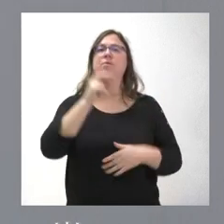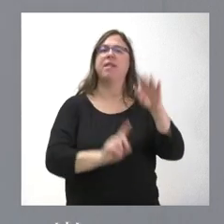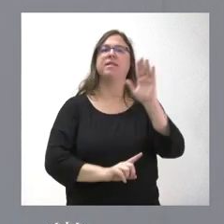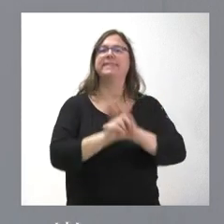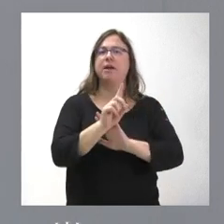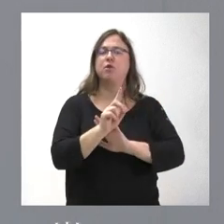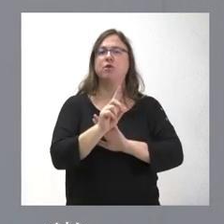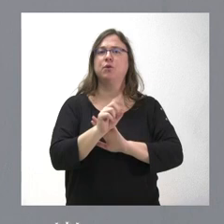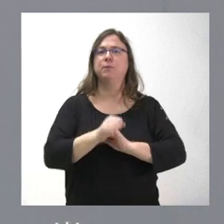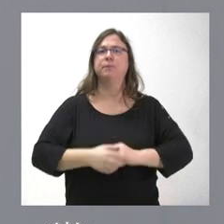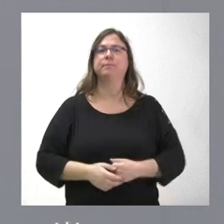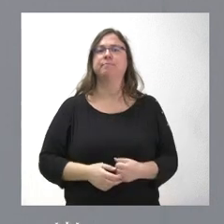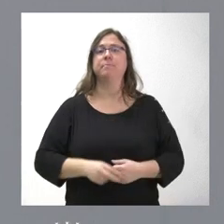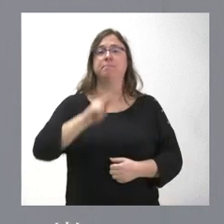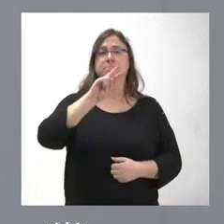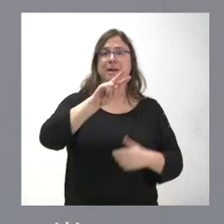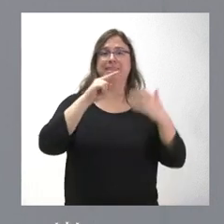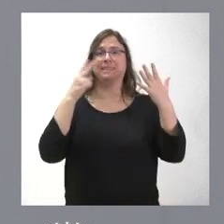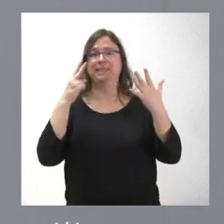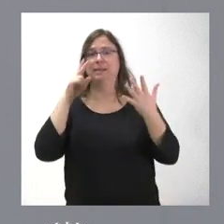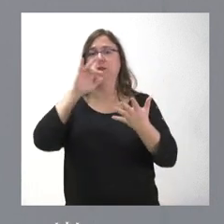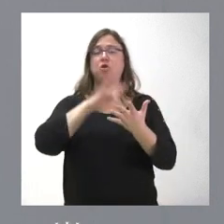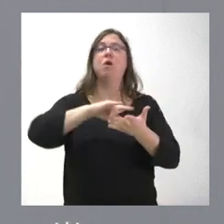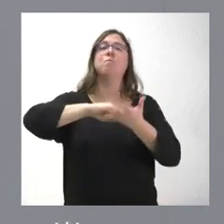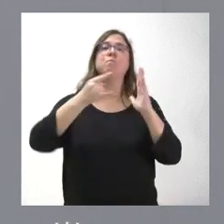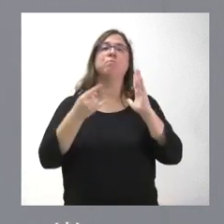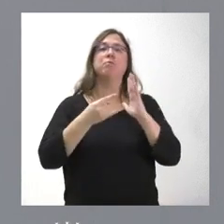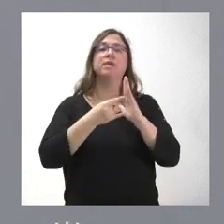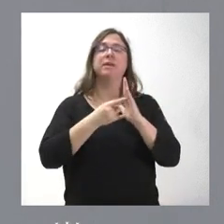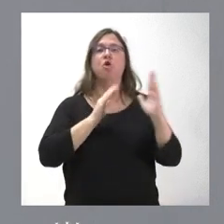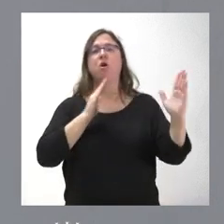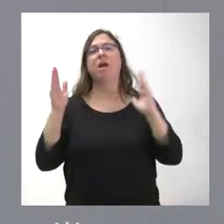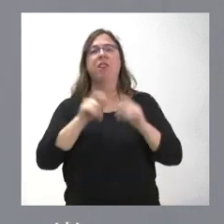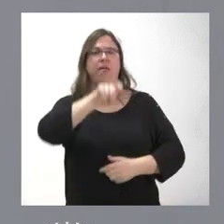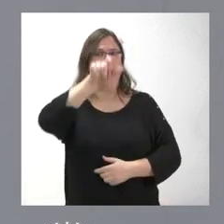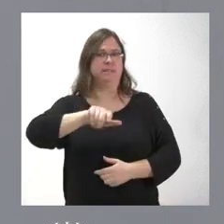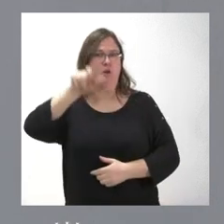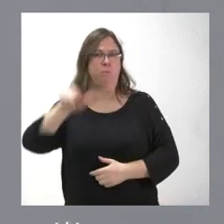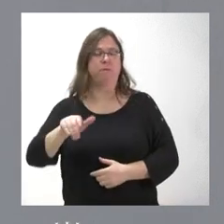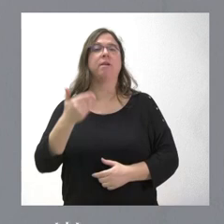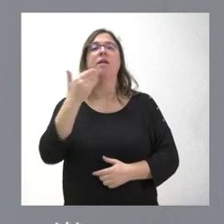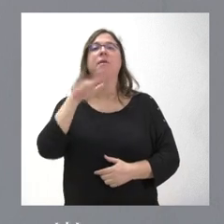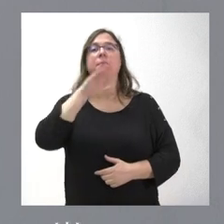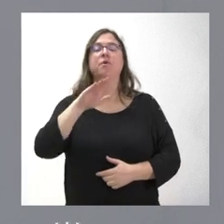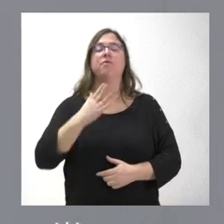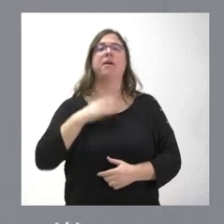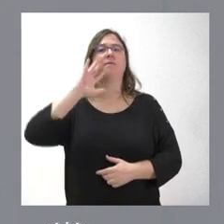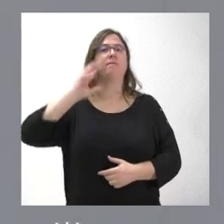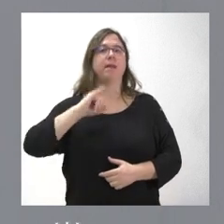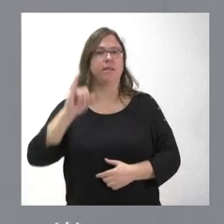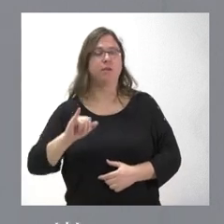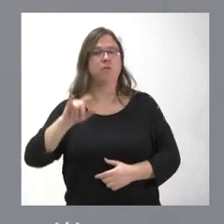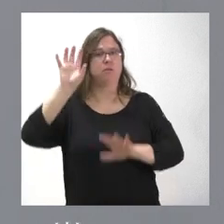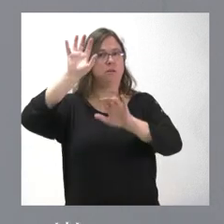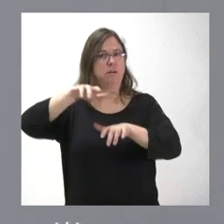de la 27 edición del proyecto Edades del Hombre, en este caso en Villafranca del Bierzo. León se